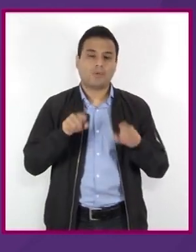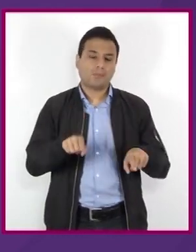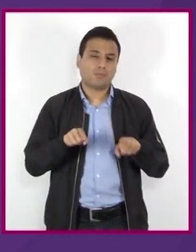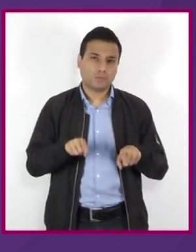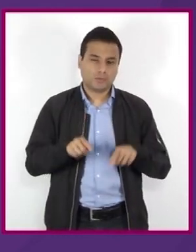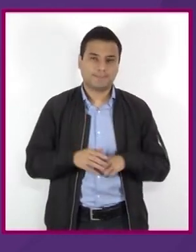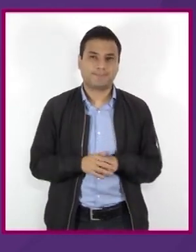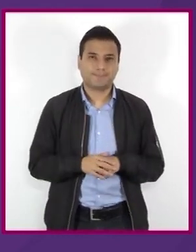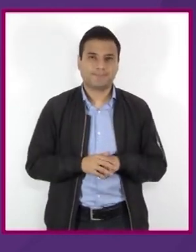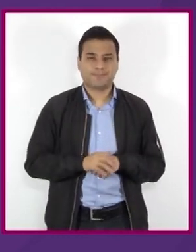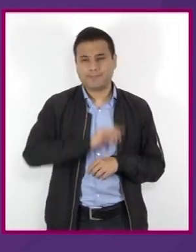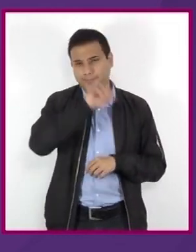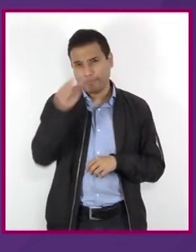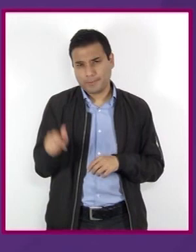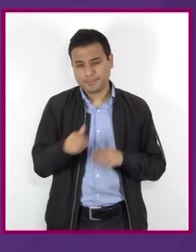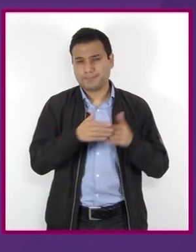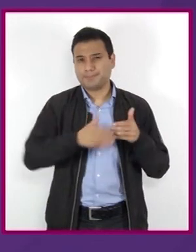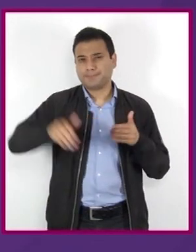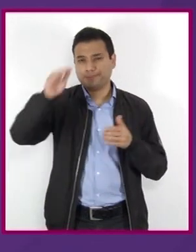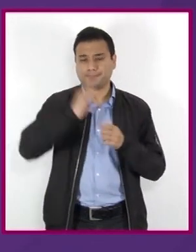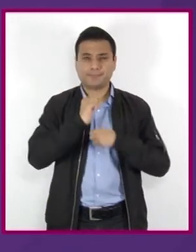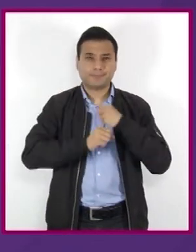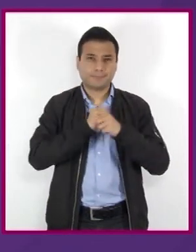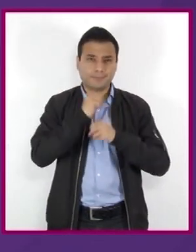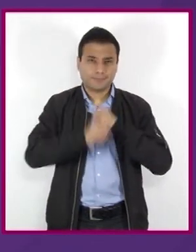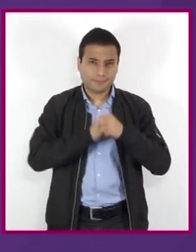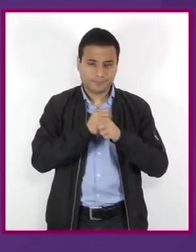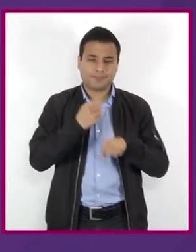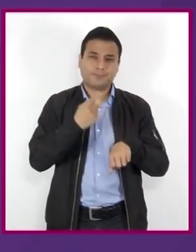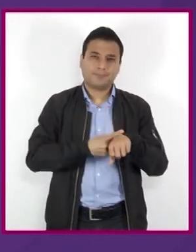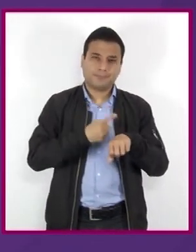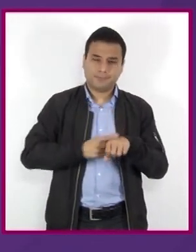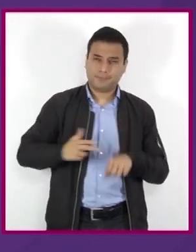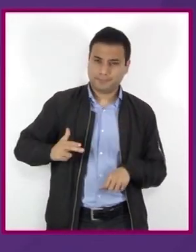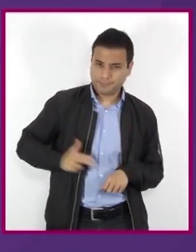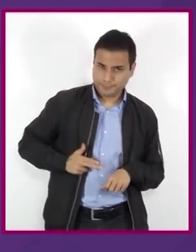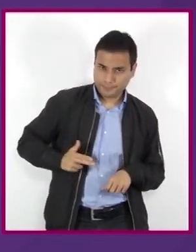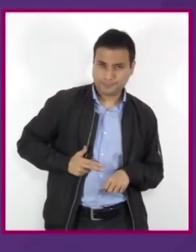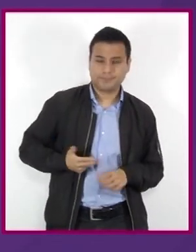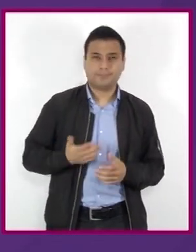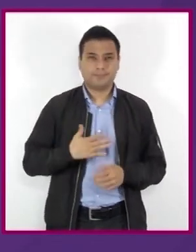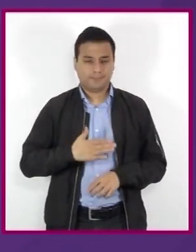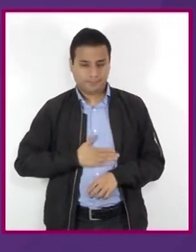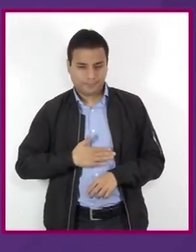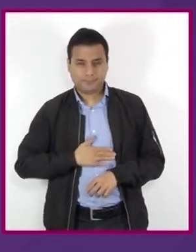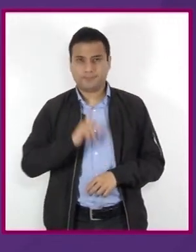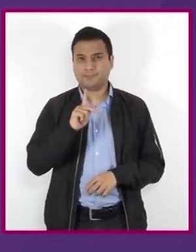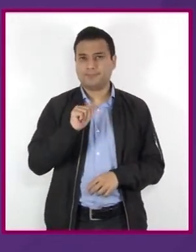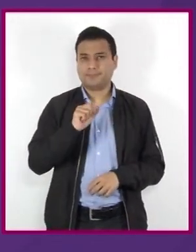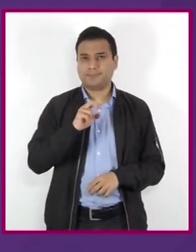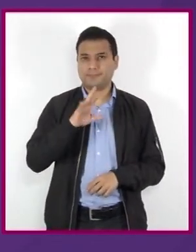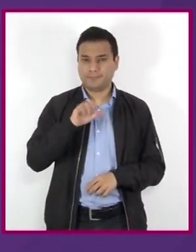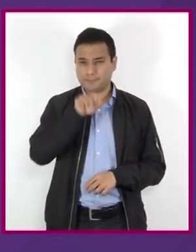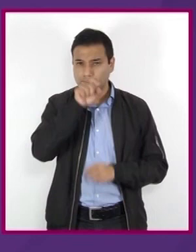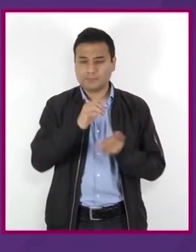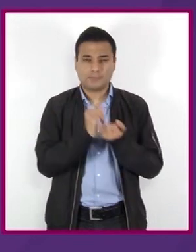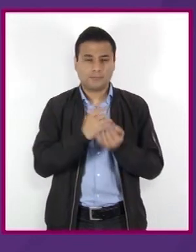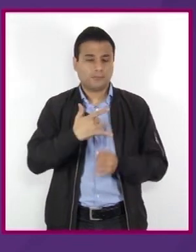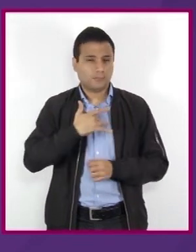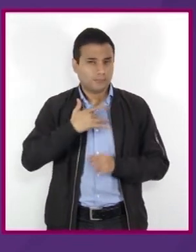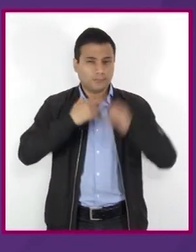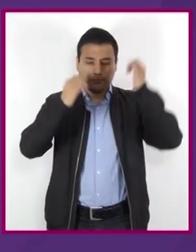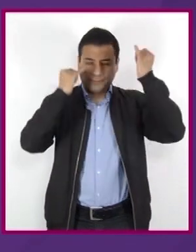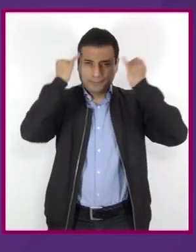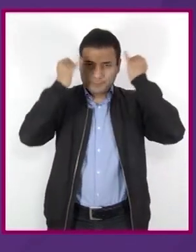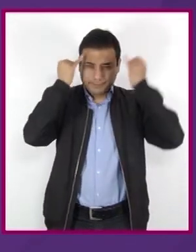Y a largo plazo, la adicción y enfermedades en el hígado, estómago y páncreas, así como cardiopatías y alucinaciones.